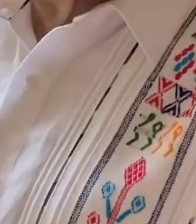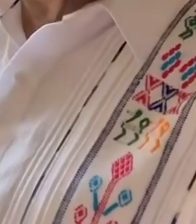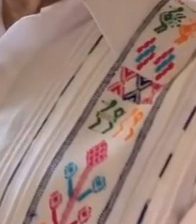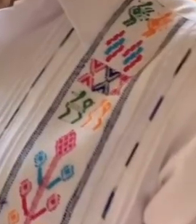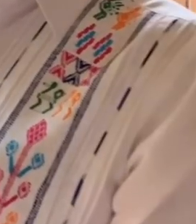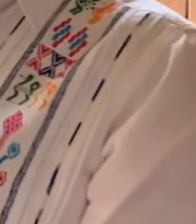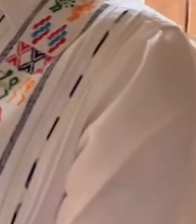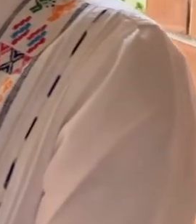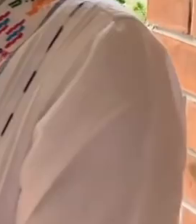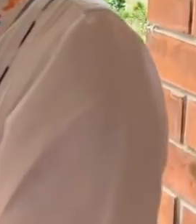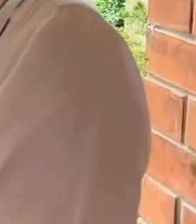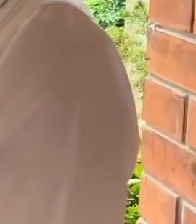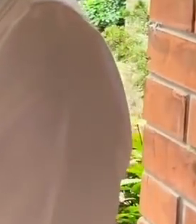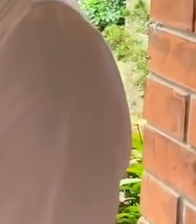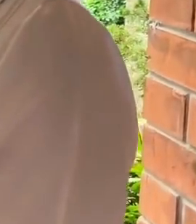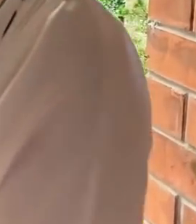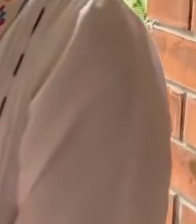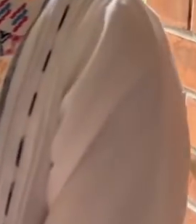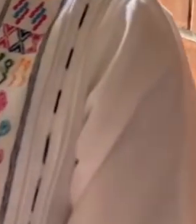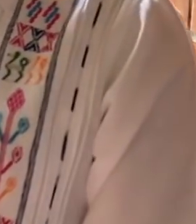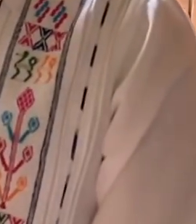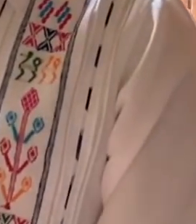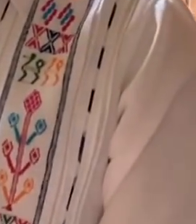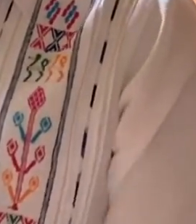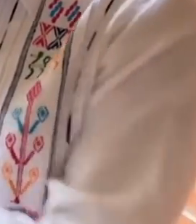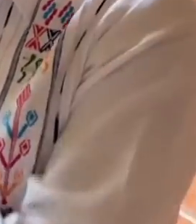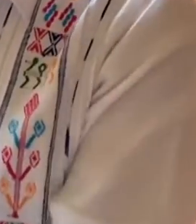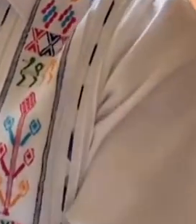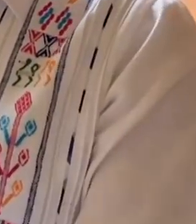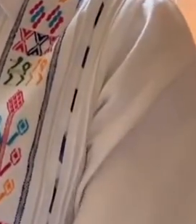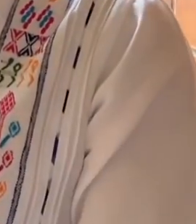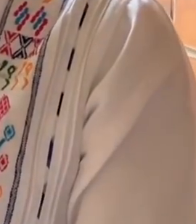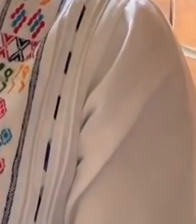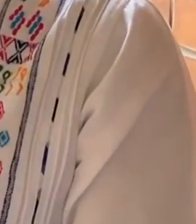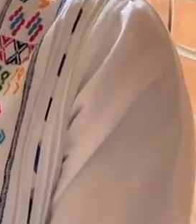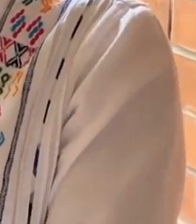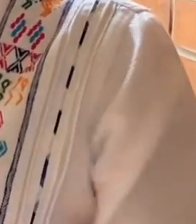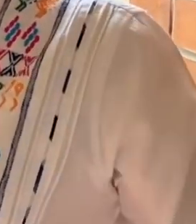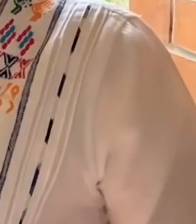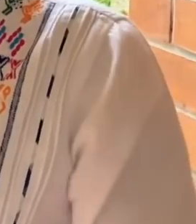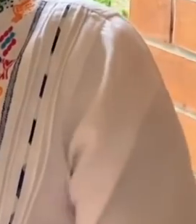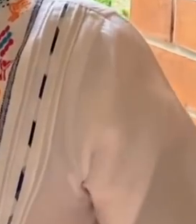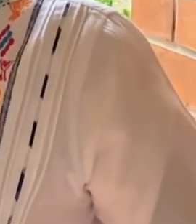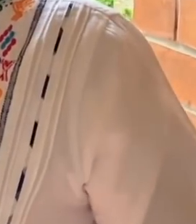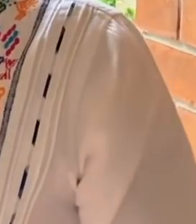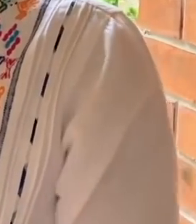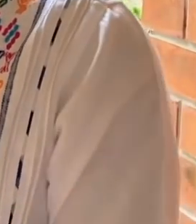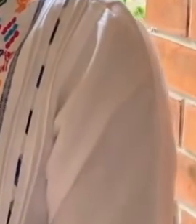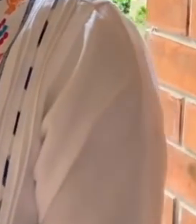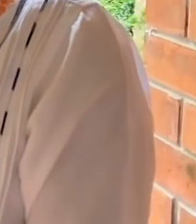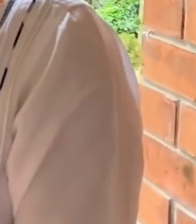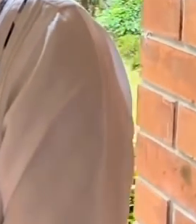En vísperas del 8 de marzo, desde Palenque, Chiapas, el presidente mandó un mensaje sobre la conmemoración del Día